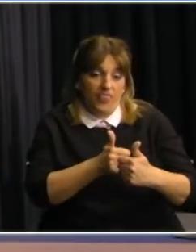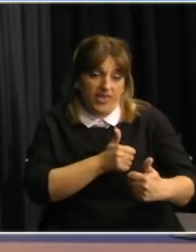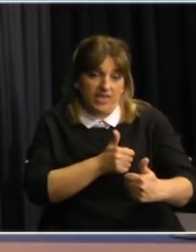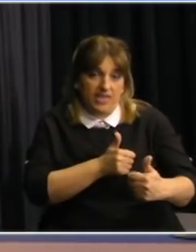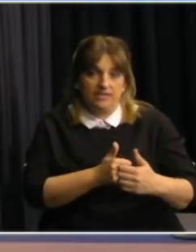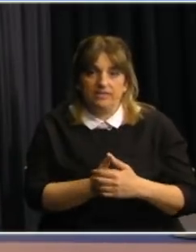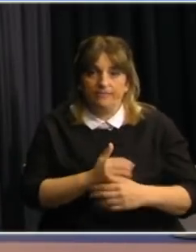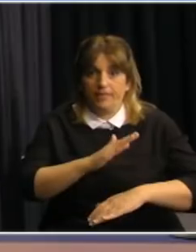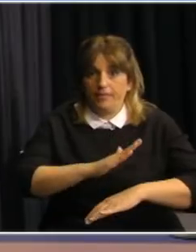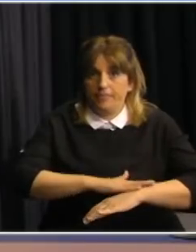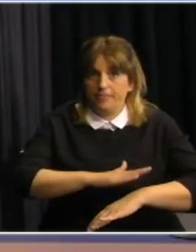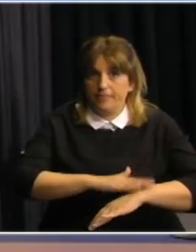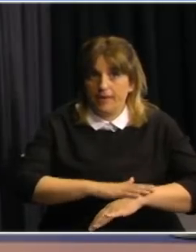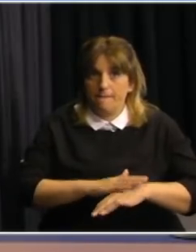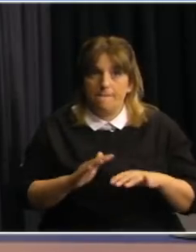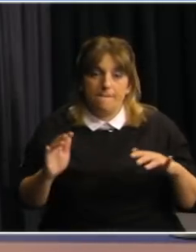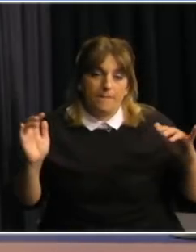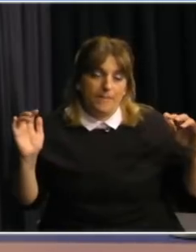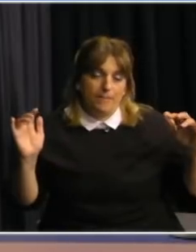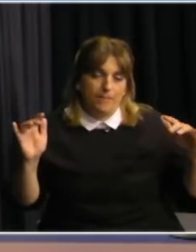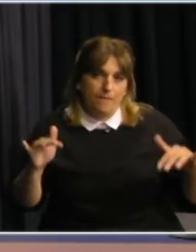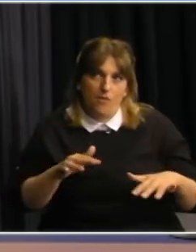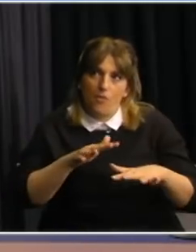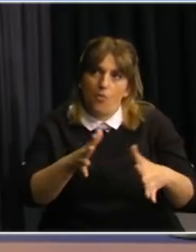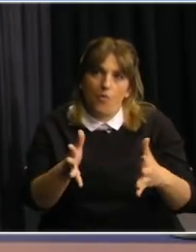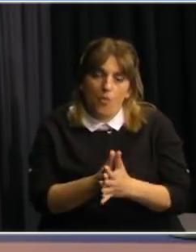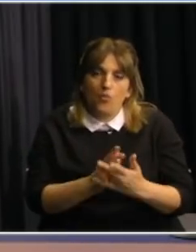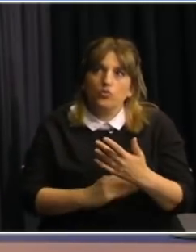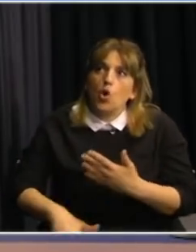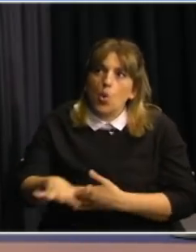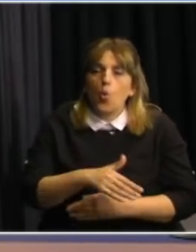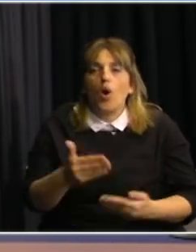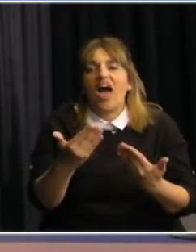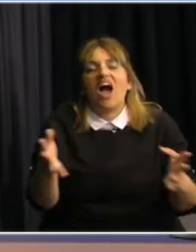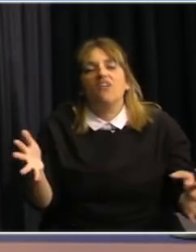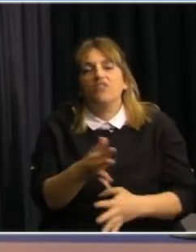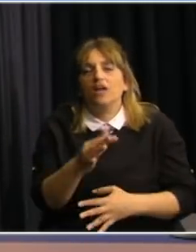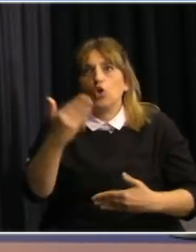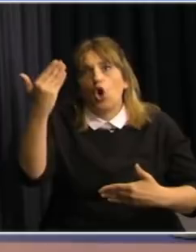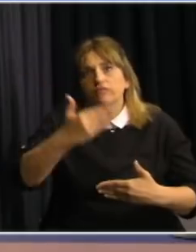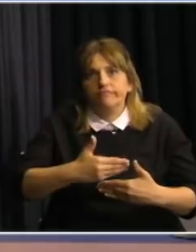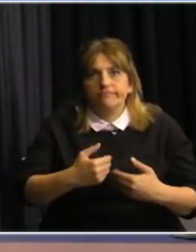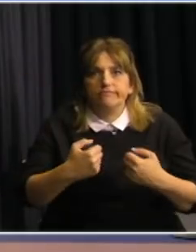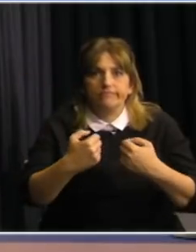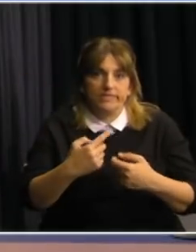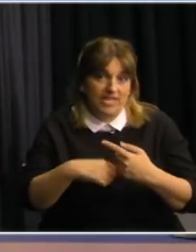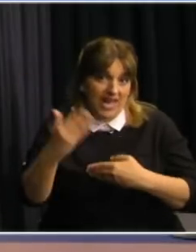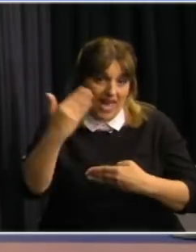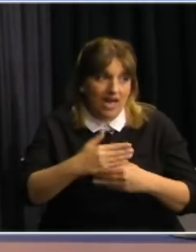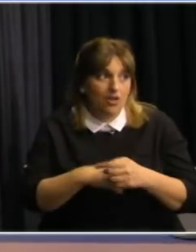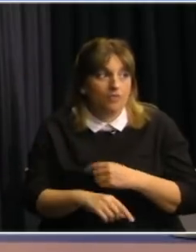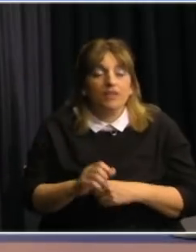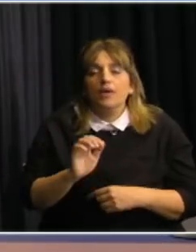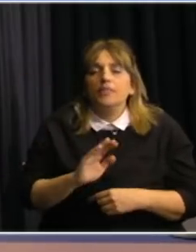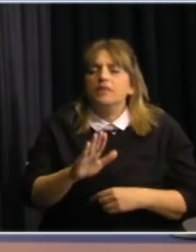tiempo espacios abiertos o cerrados tipo de actividad entonces es una situación